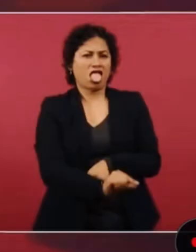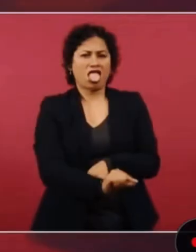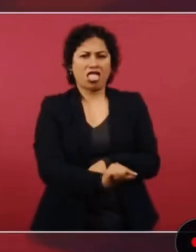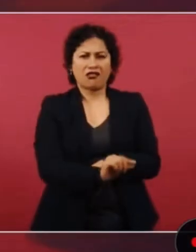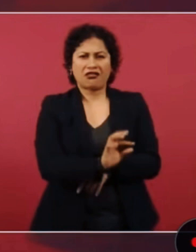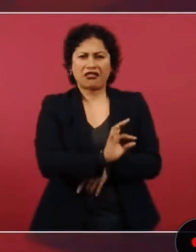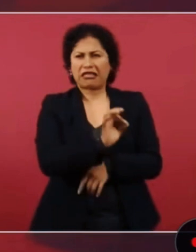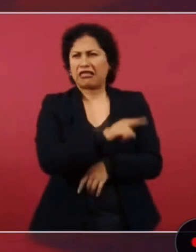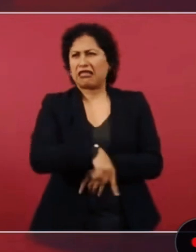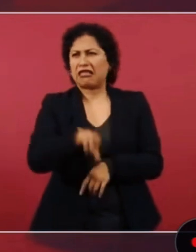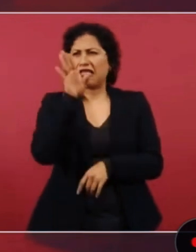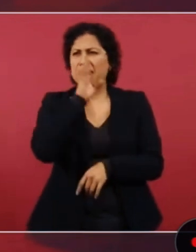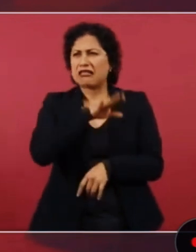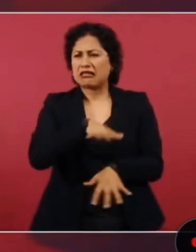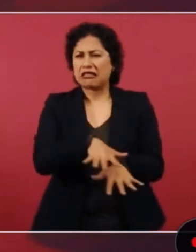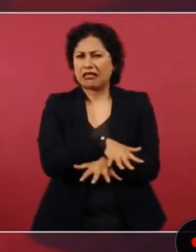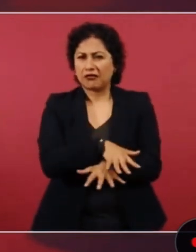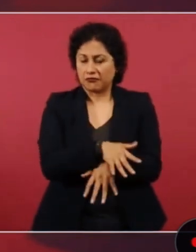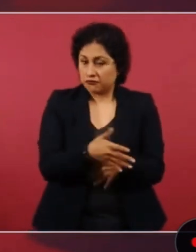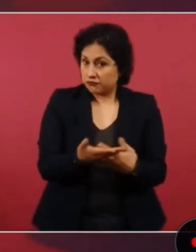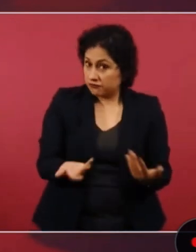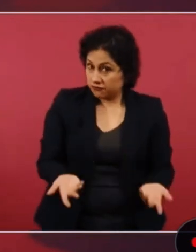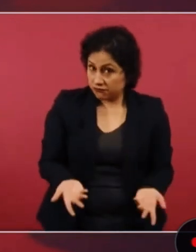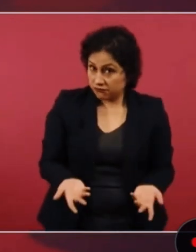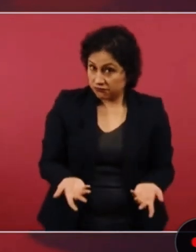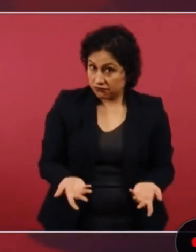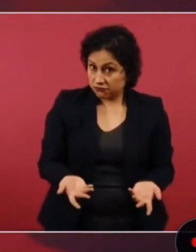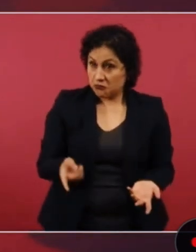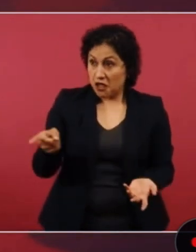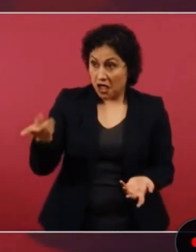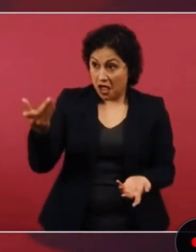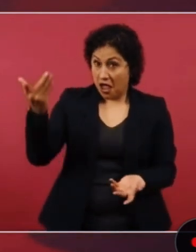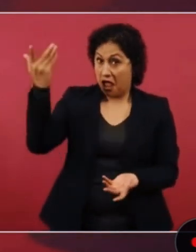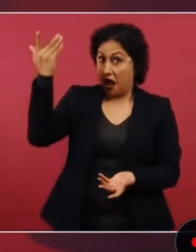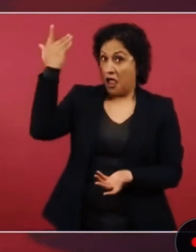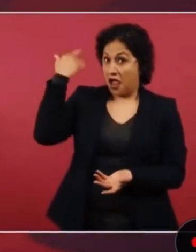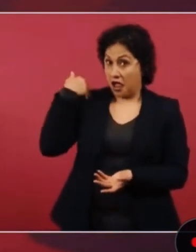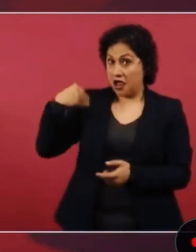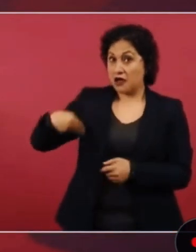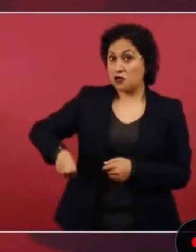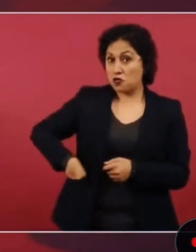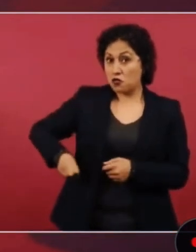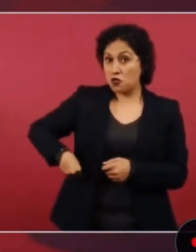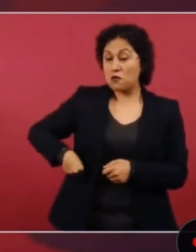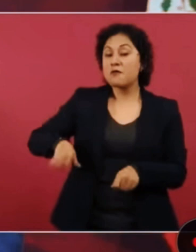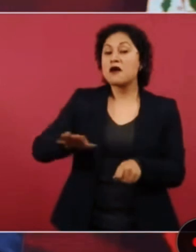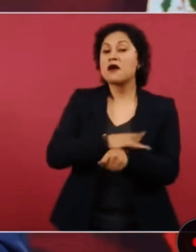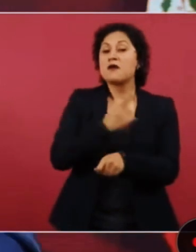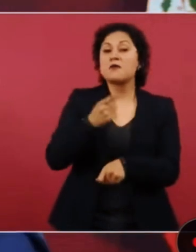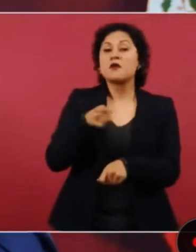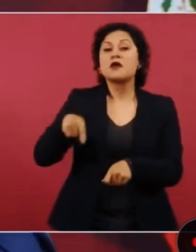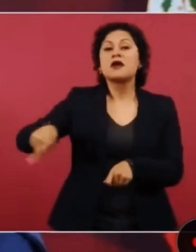de que vinieron a civilizarnos,